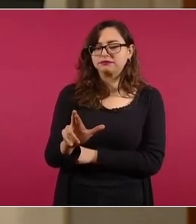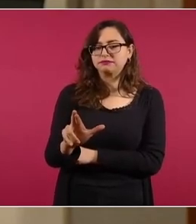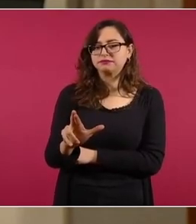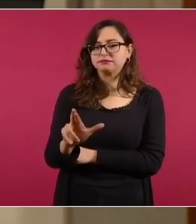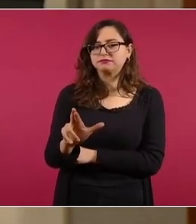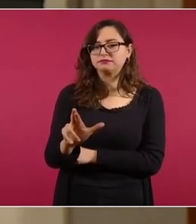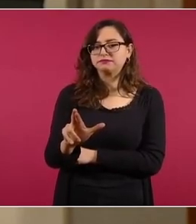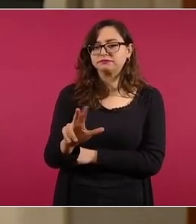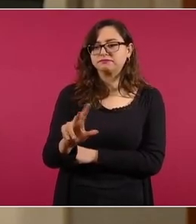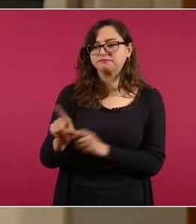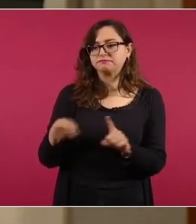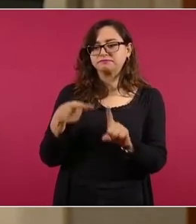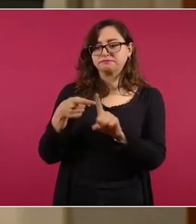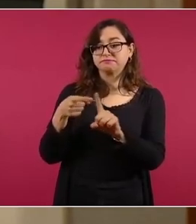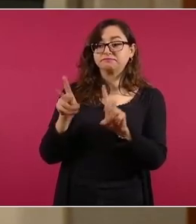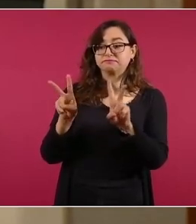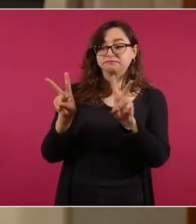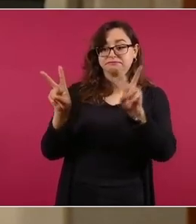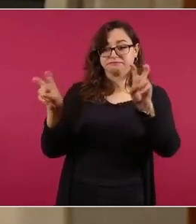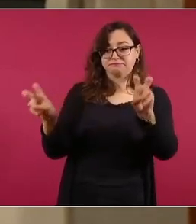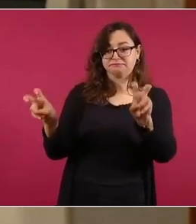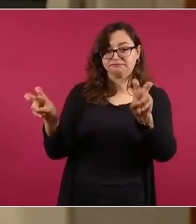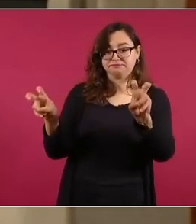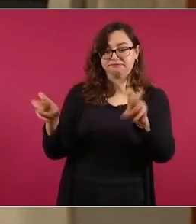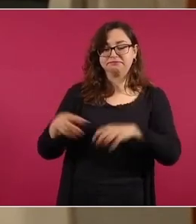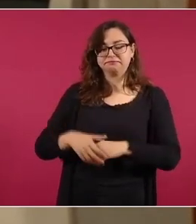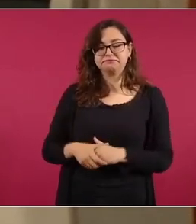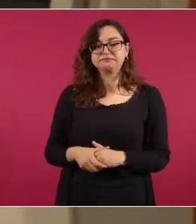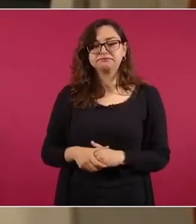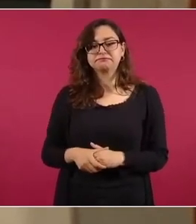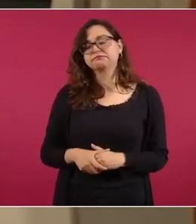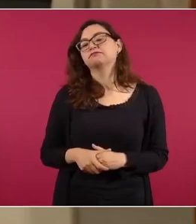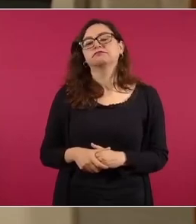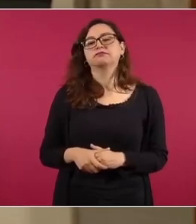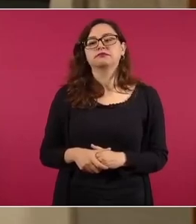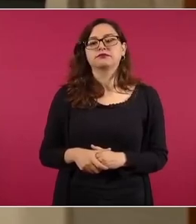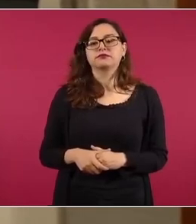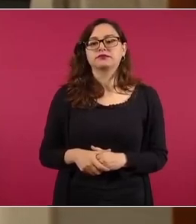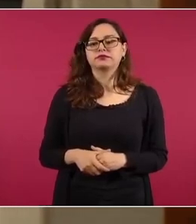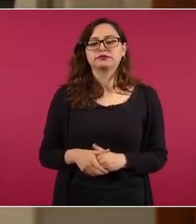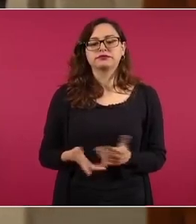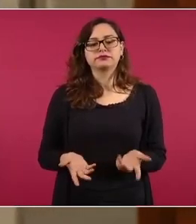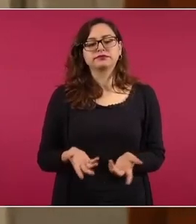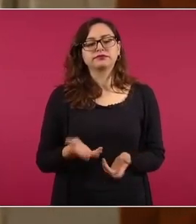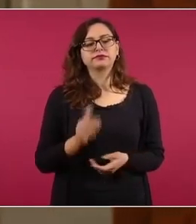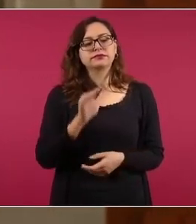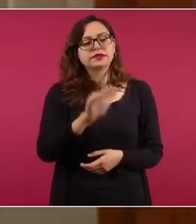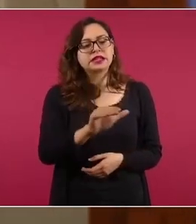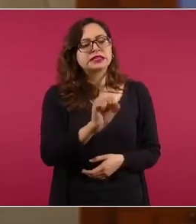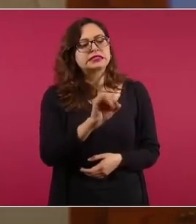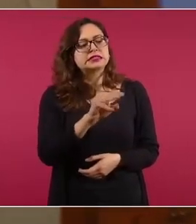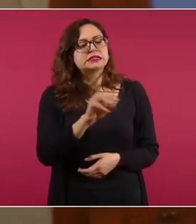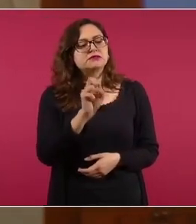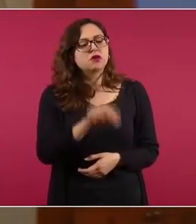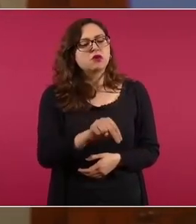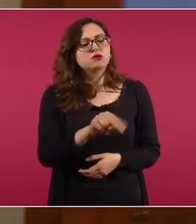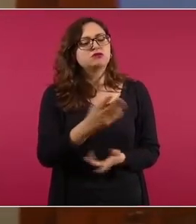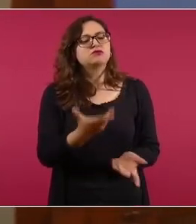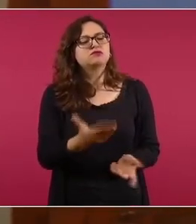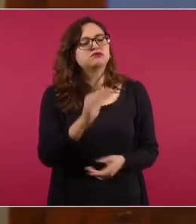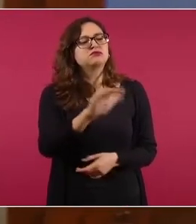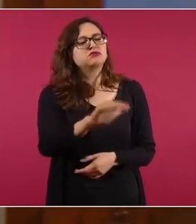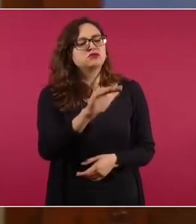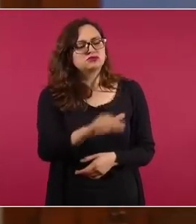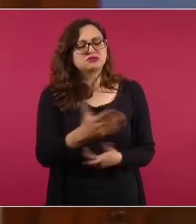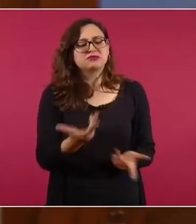cito a Peixer le preguntó a don Simón y ahora qué va